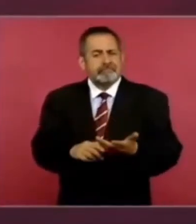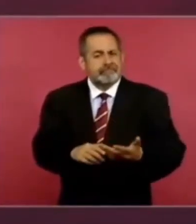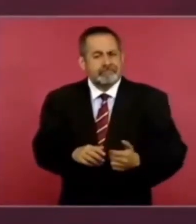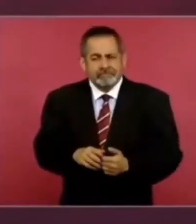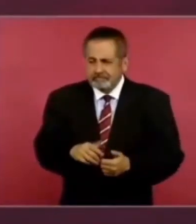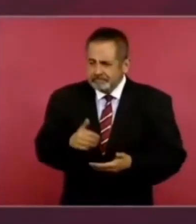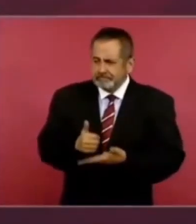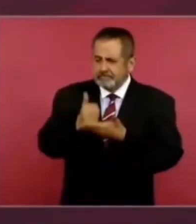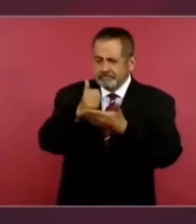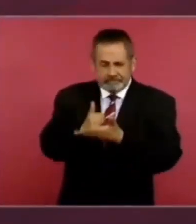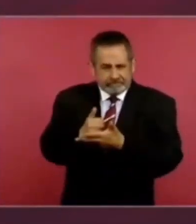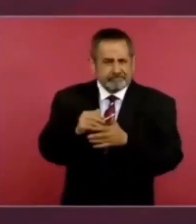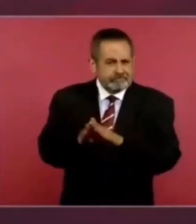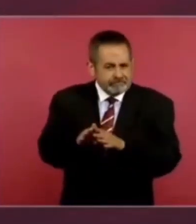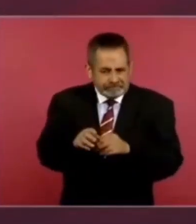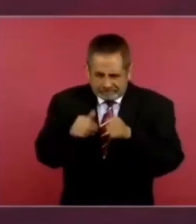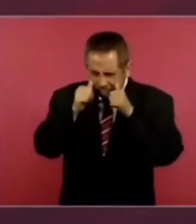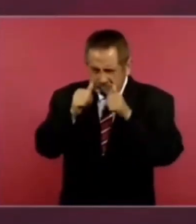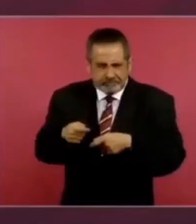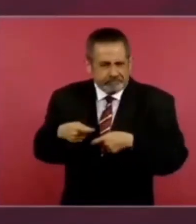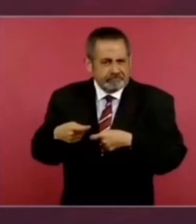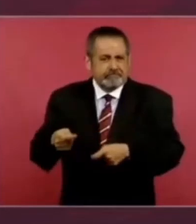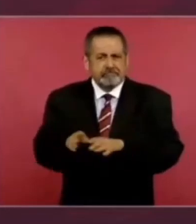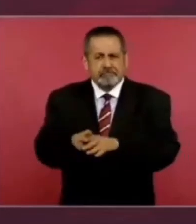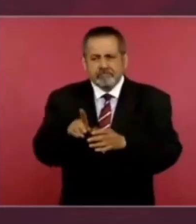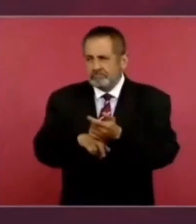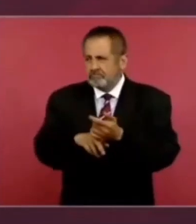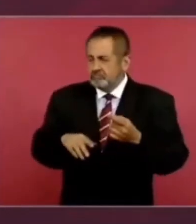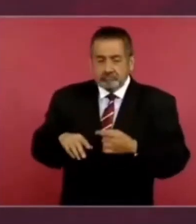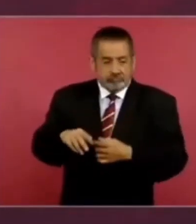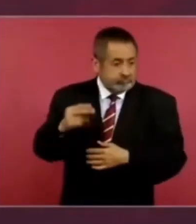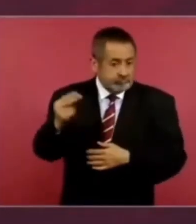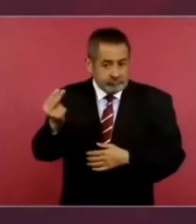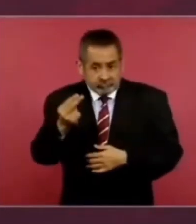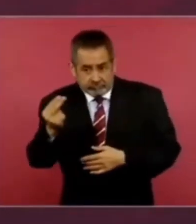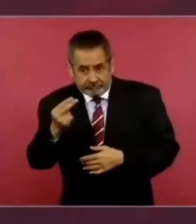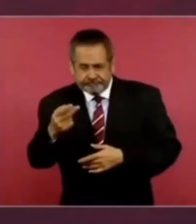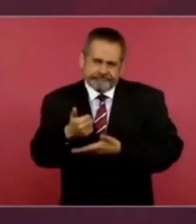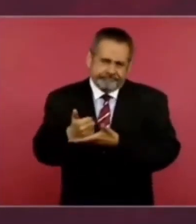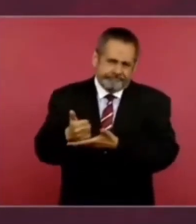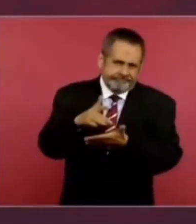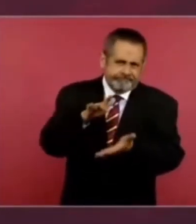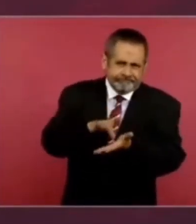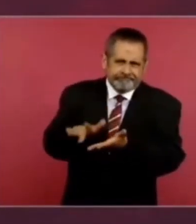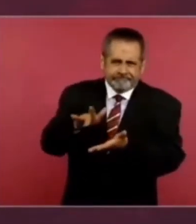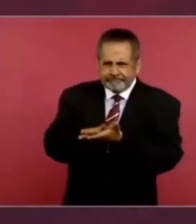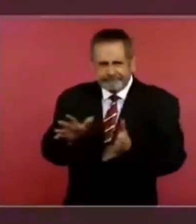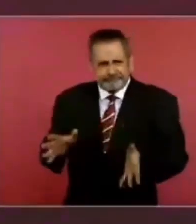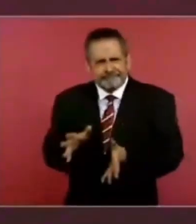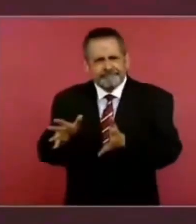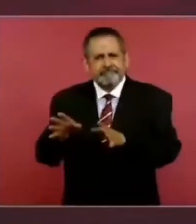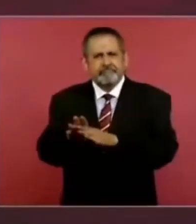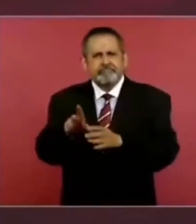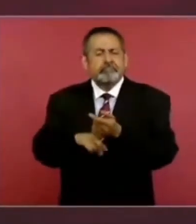ayudando a quien lo necesita, impulsando las actividades